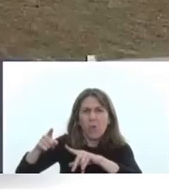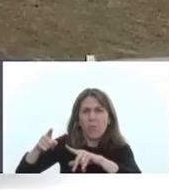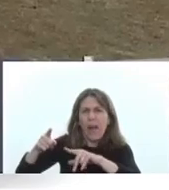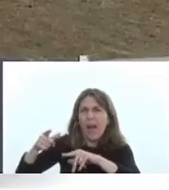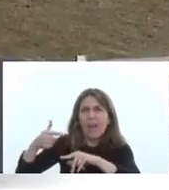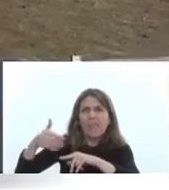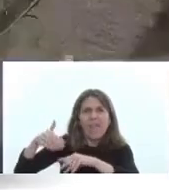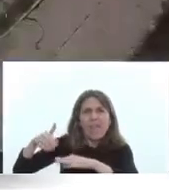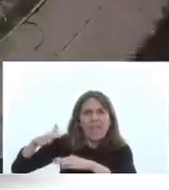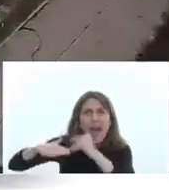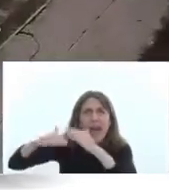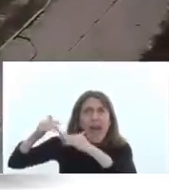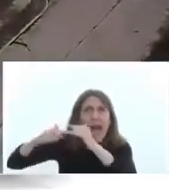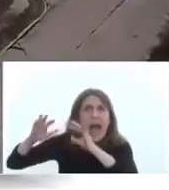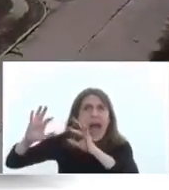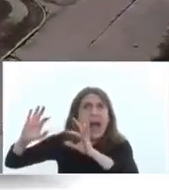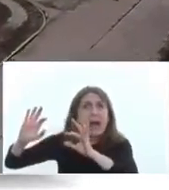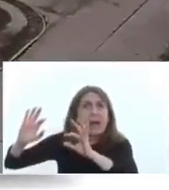de ser terminadas,